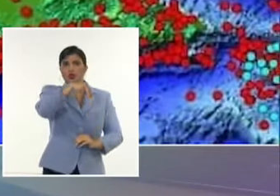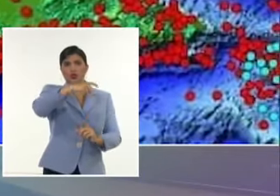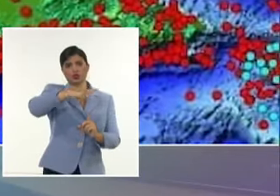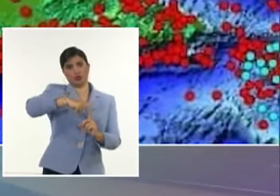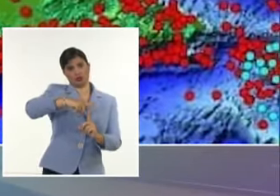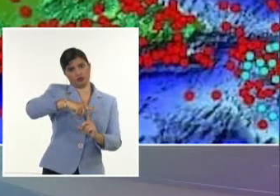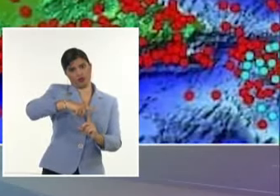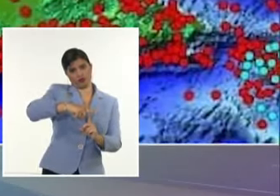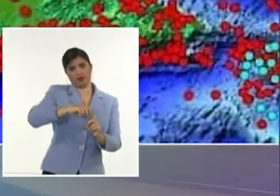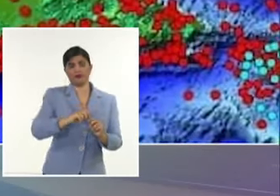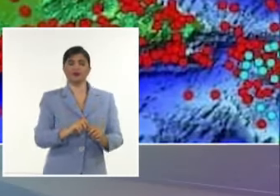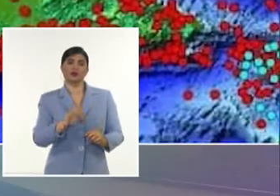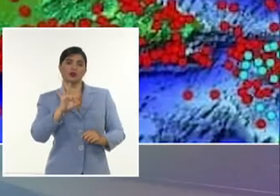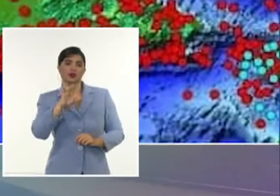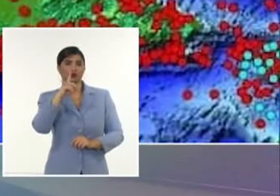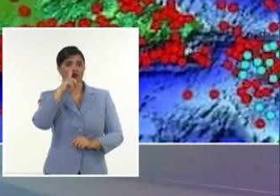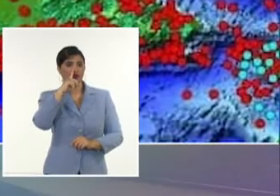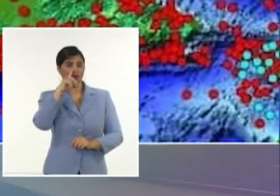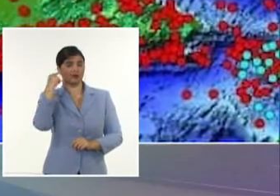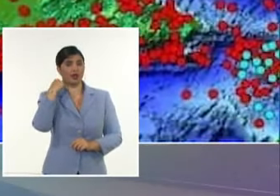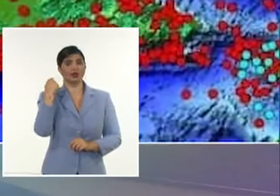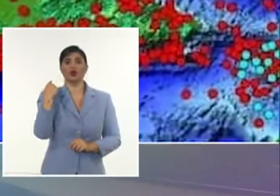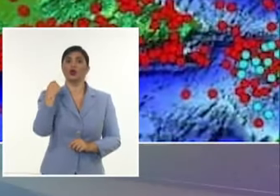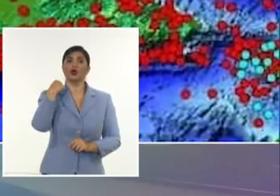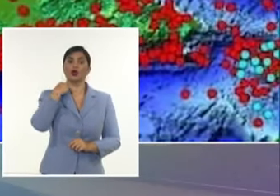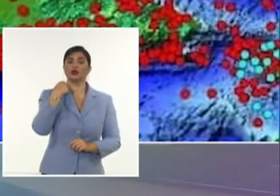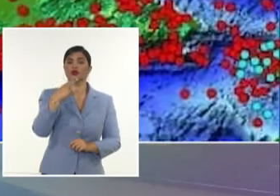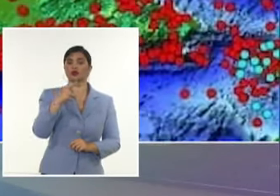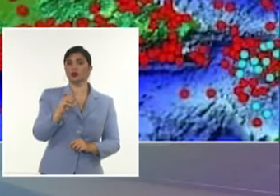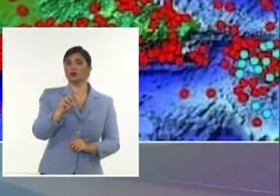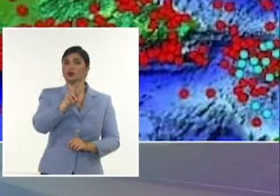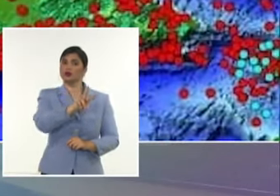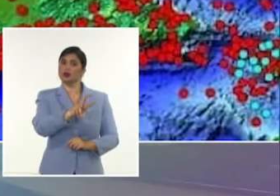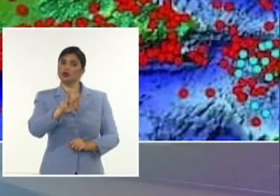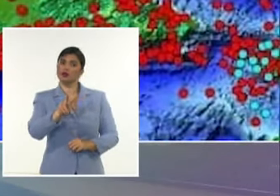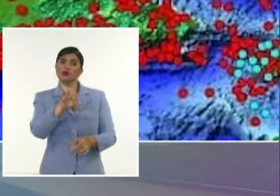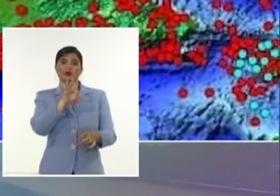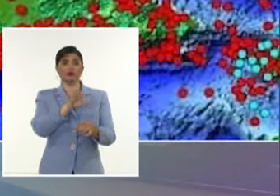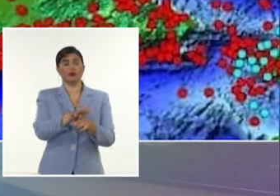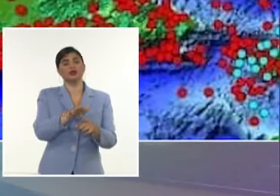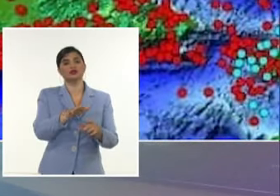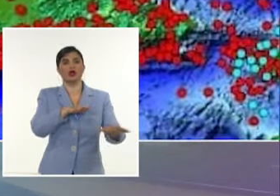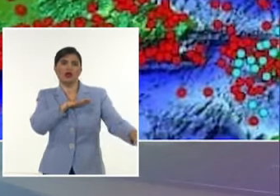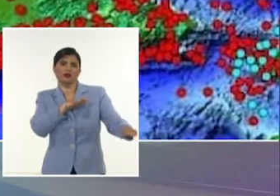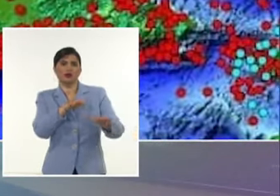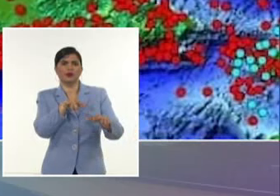noviembre De 2022 Comenzó una actividad Sísmica anómala En el registro sísmico Tanto instrumental